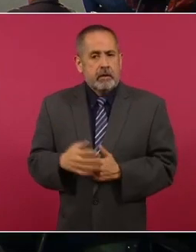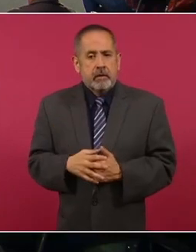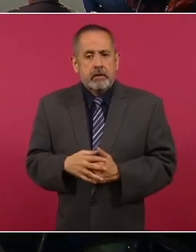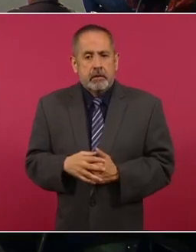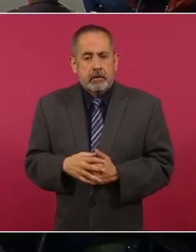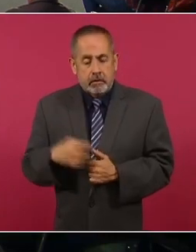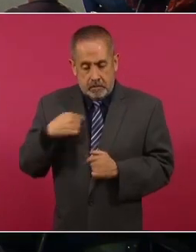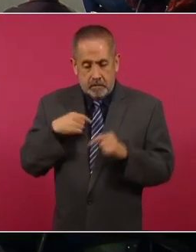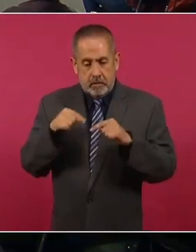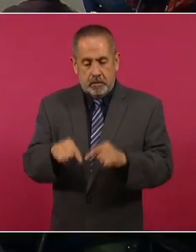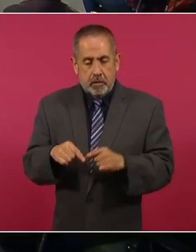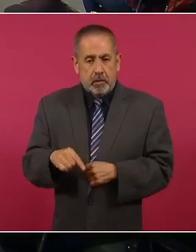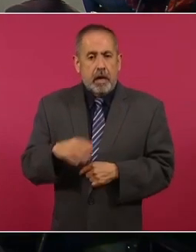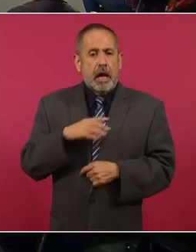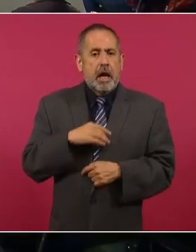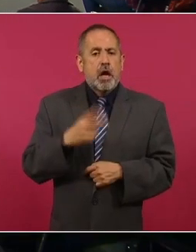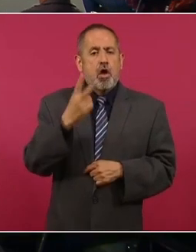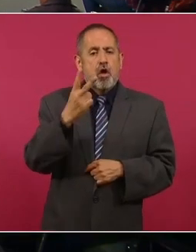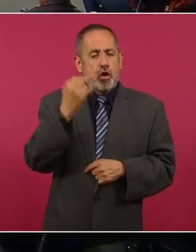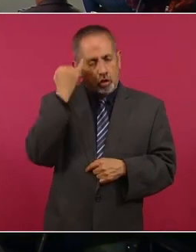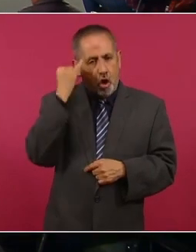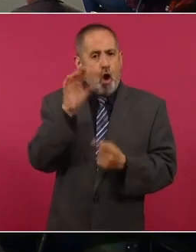teníamos dos caminos.